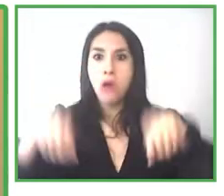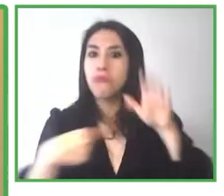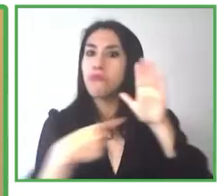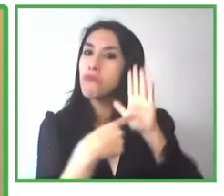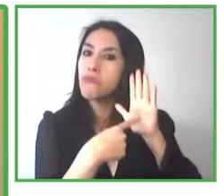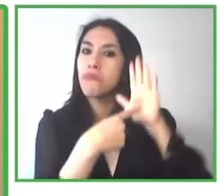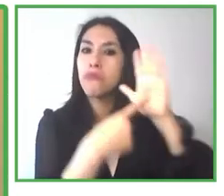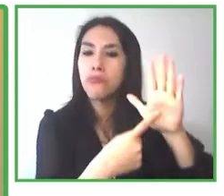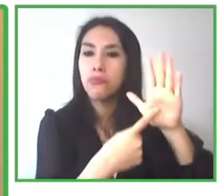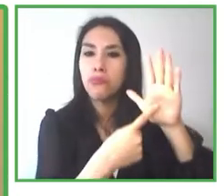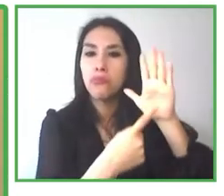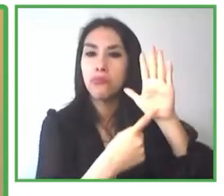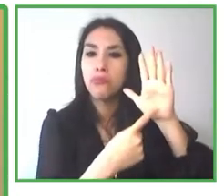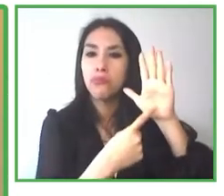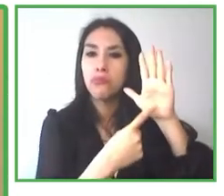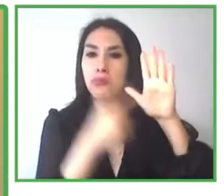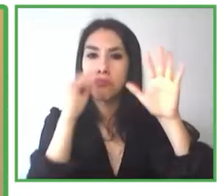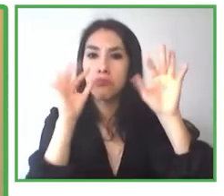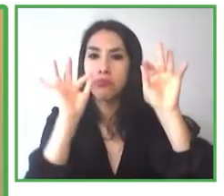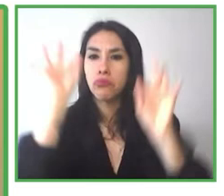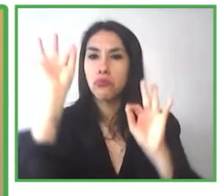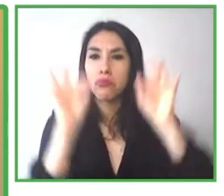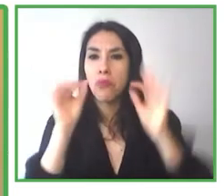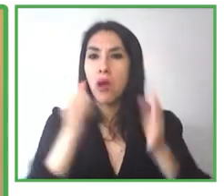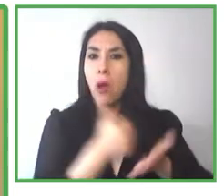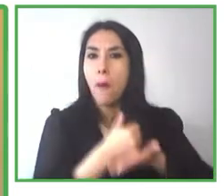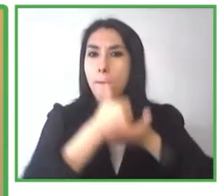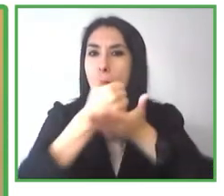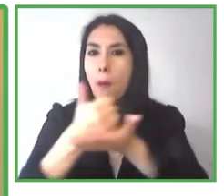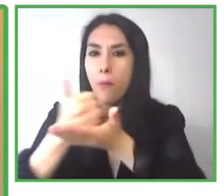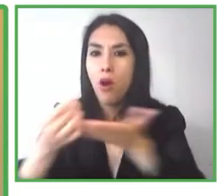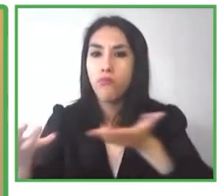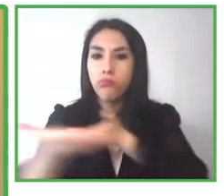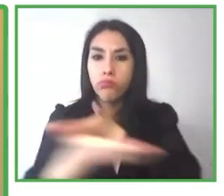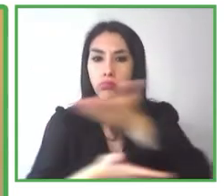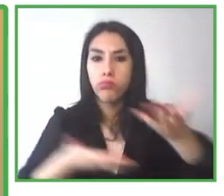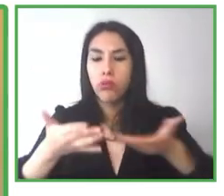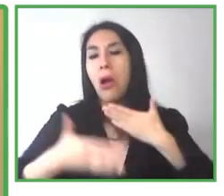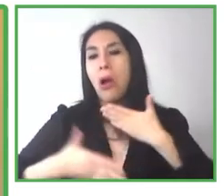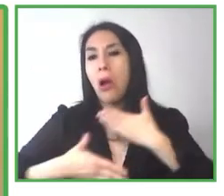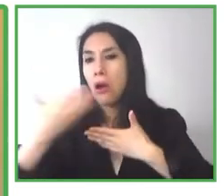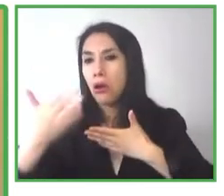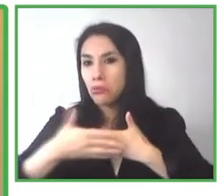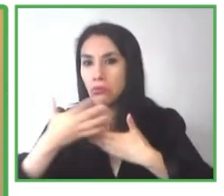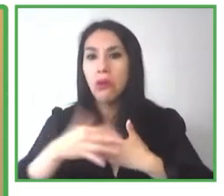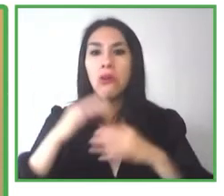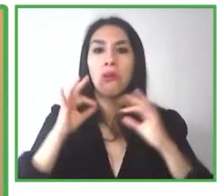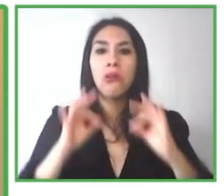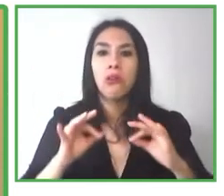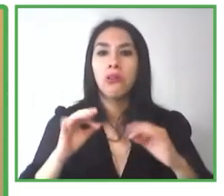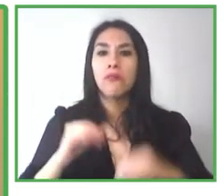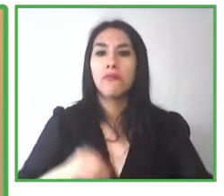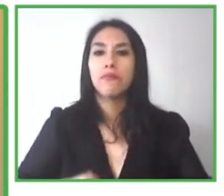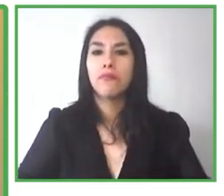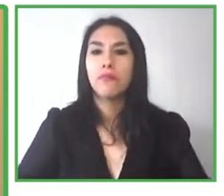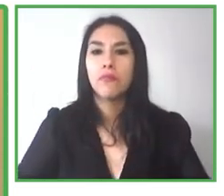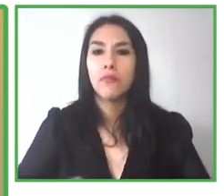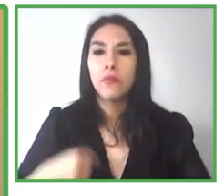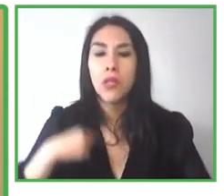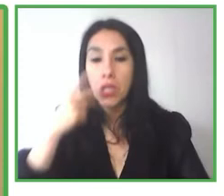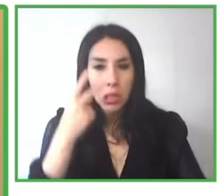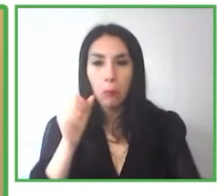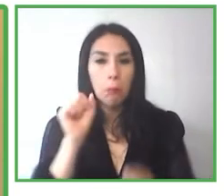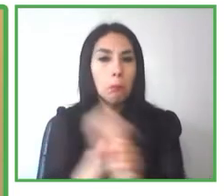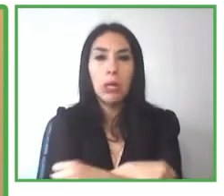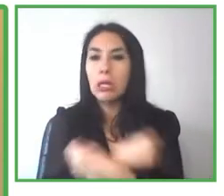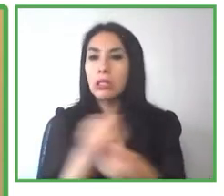que nos podía ayudar a interactuar con el medio ambiente de la mejor forma posible. Para mí una persona no vidente